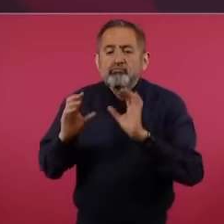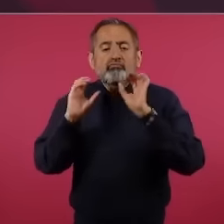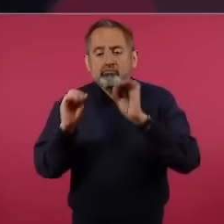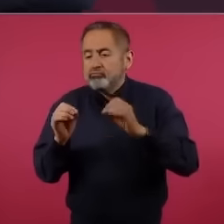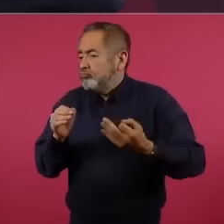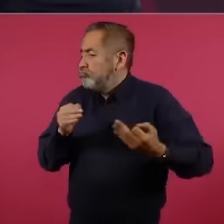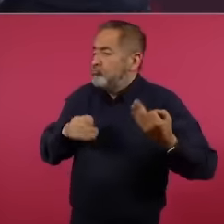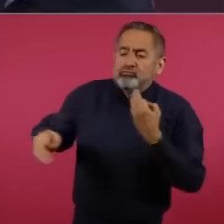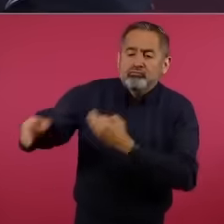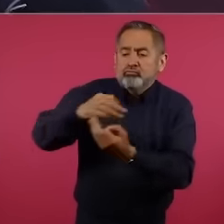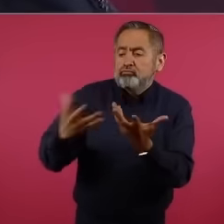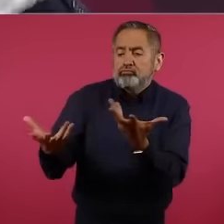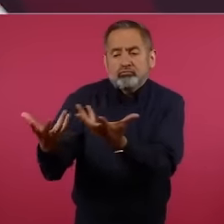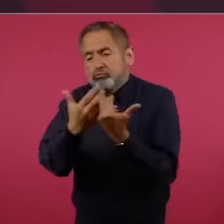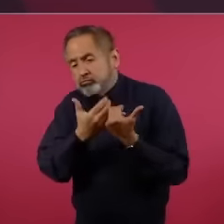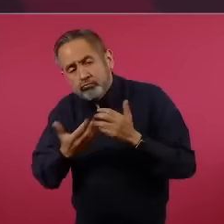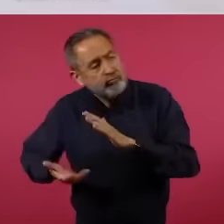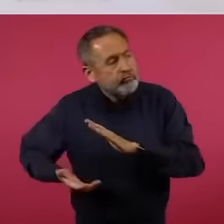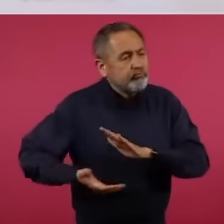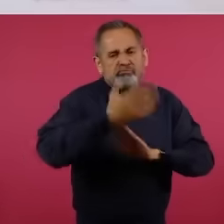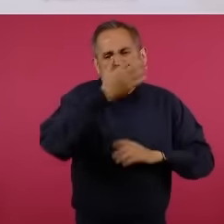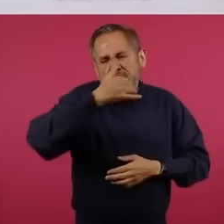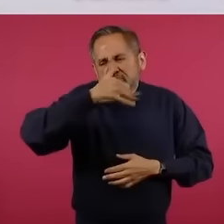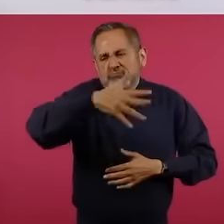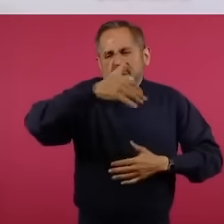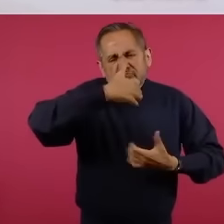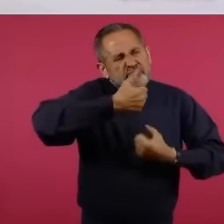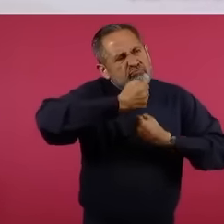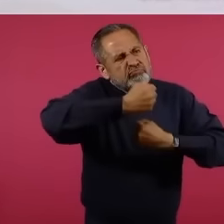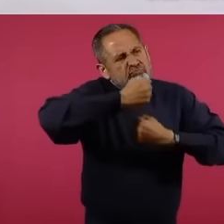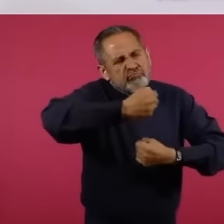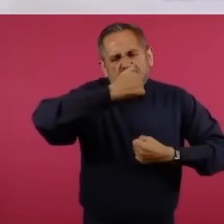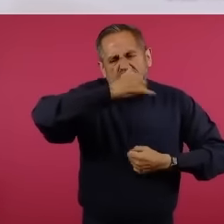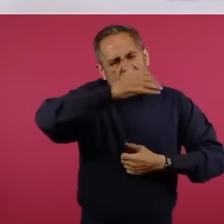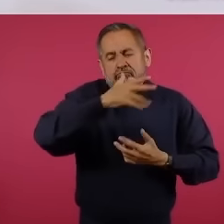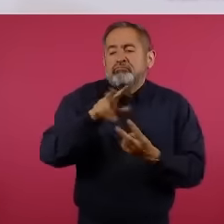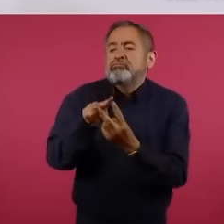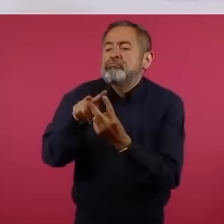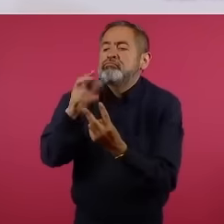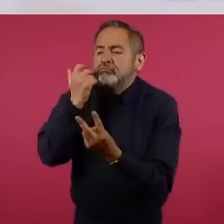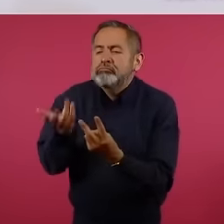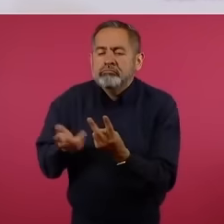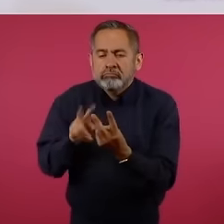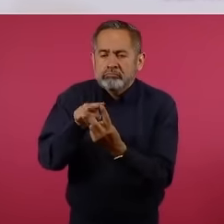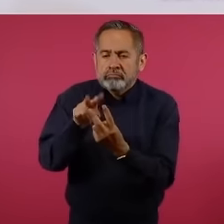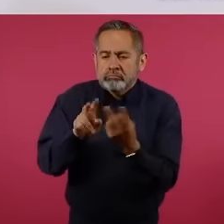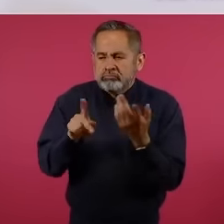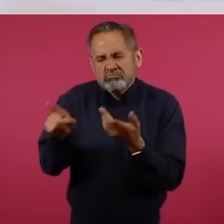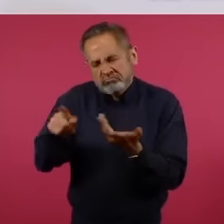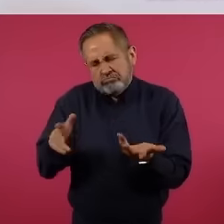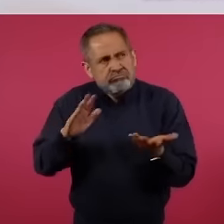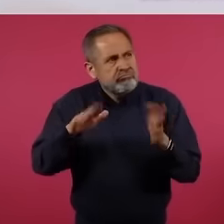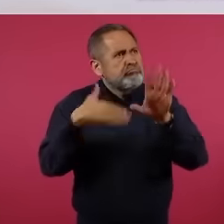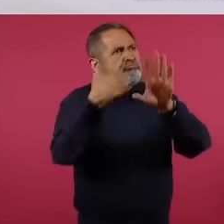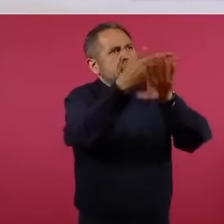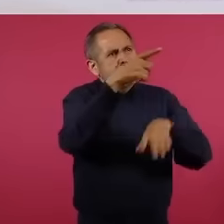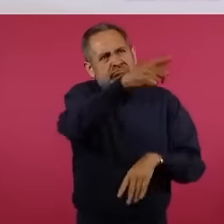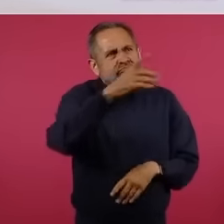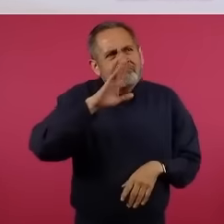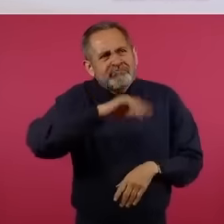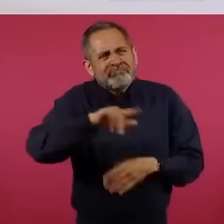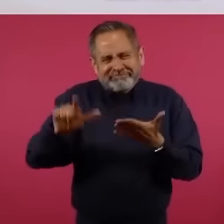todos a protestar en contra de la reforma